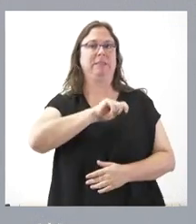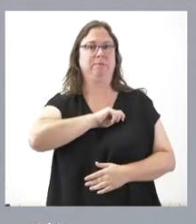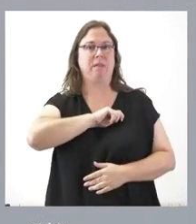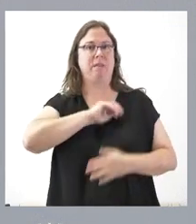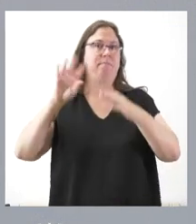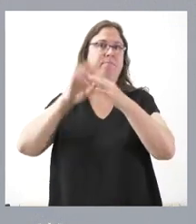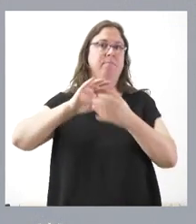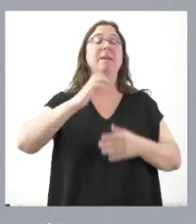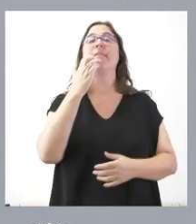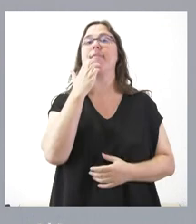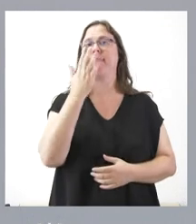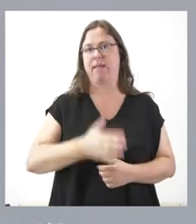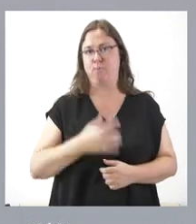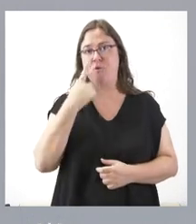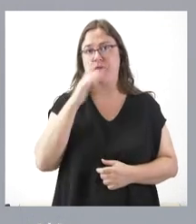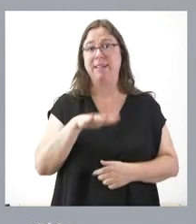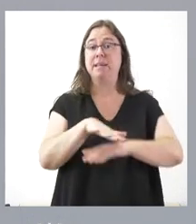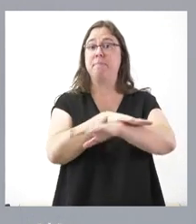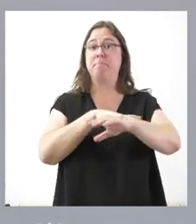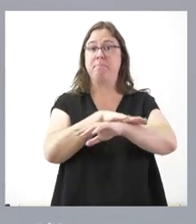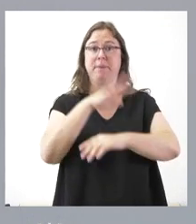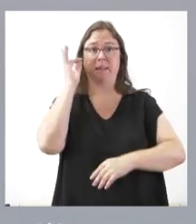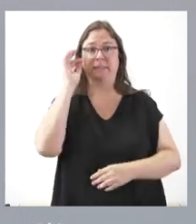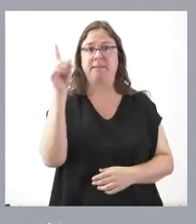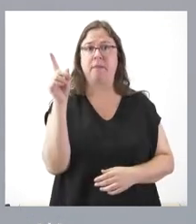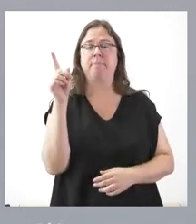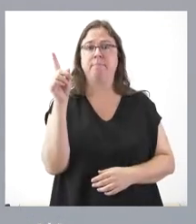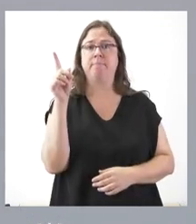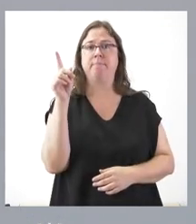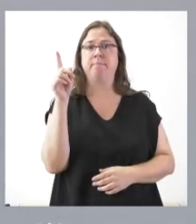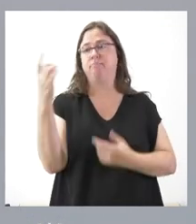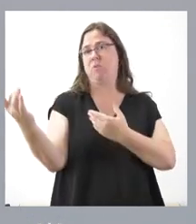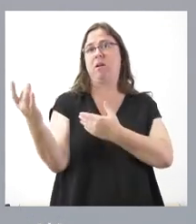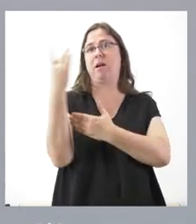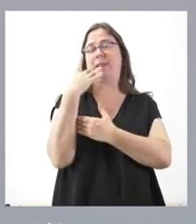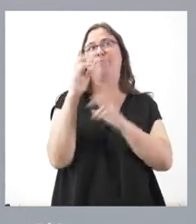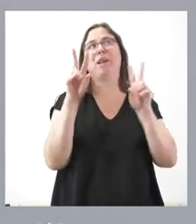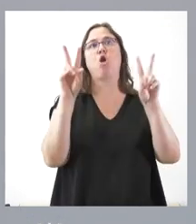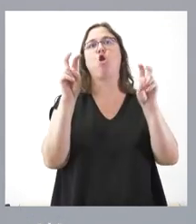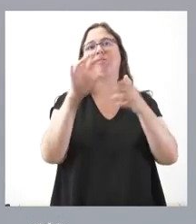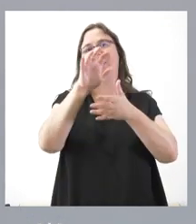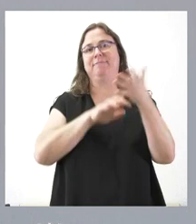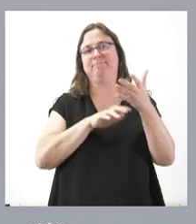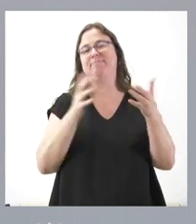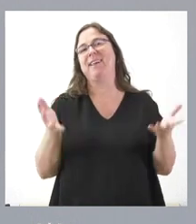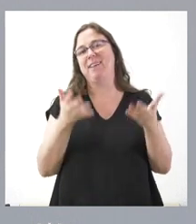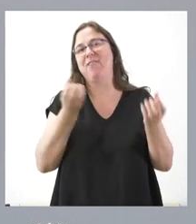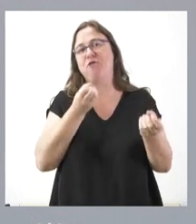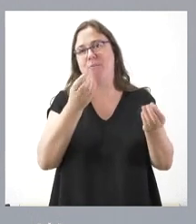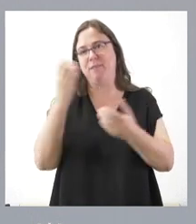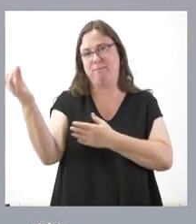Y le pongo un ejemplo. Fíjese, la ministra nos mandaba una carta, una nota un poco más informativa